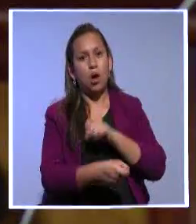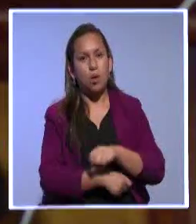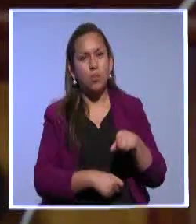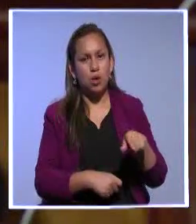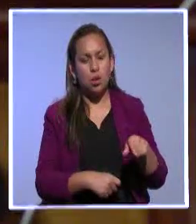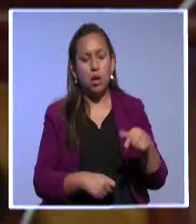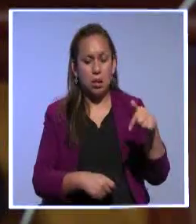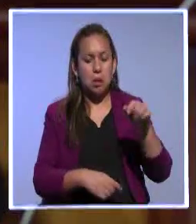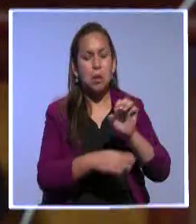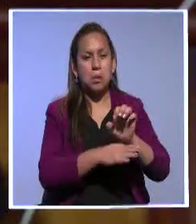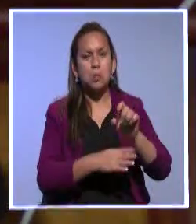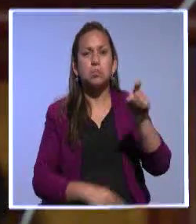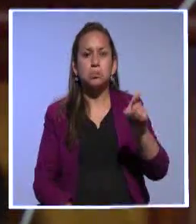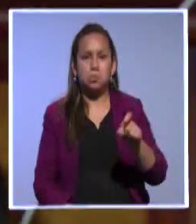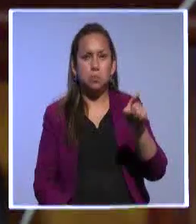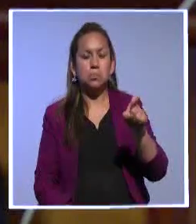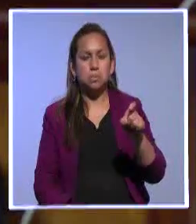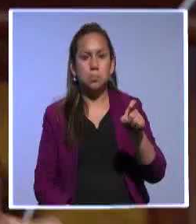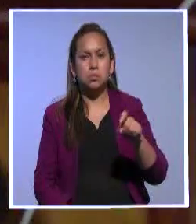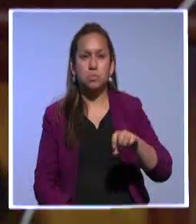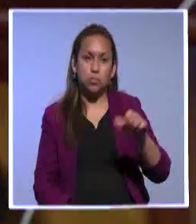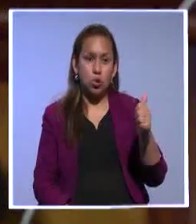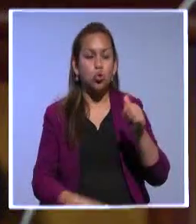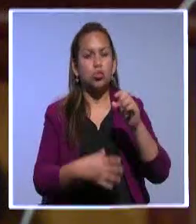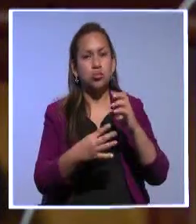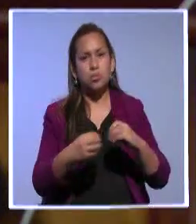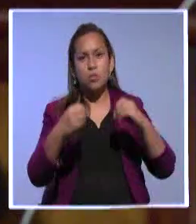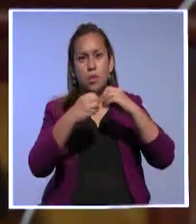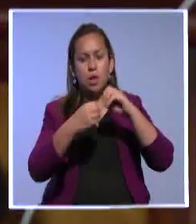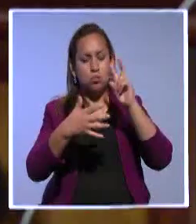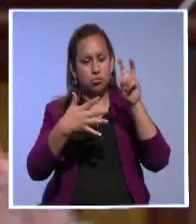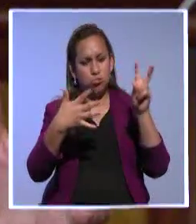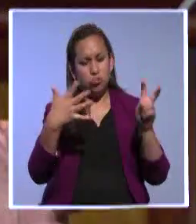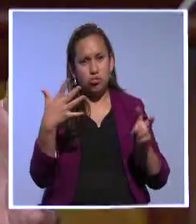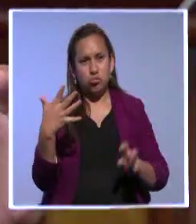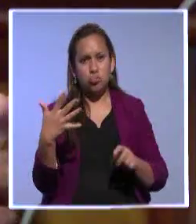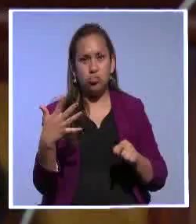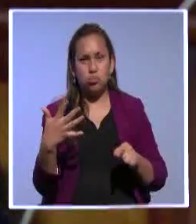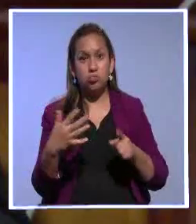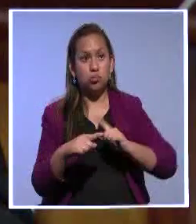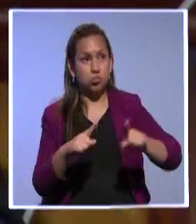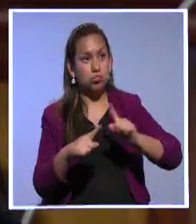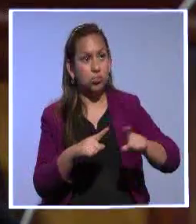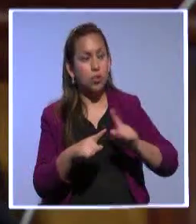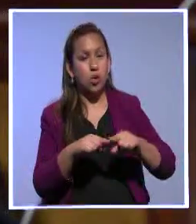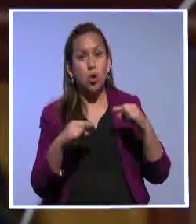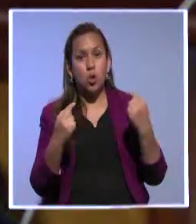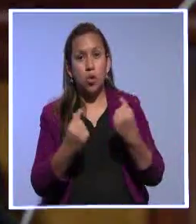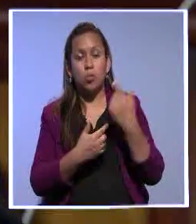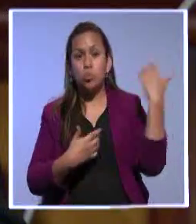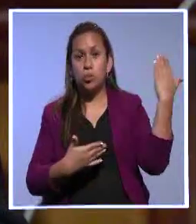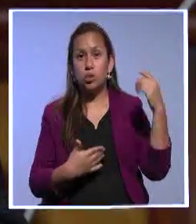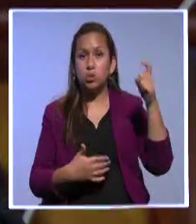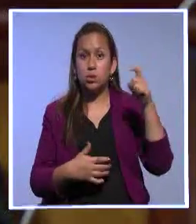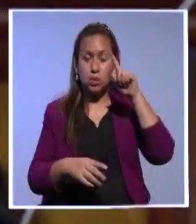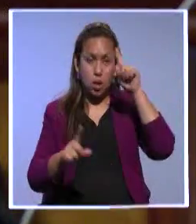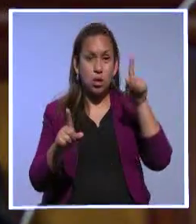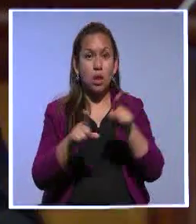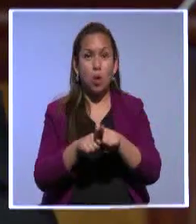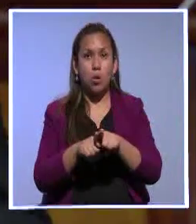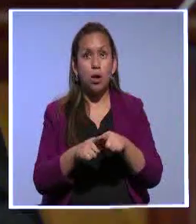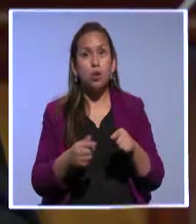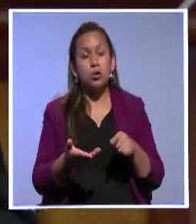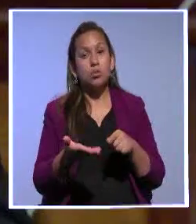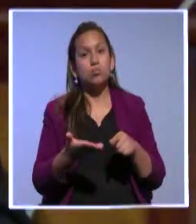producirse en el Ecuador. Así como este, hay otros más que creo que los distintos grupos políticos tendrán que ponerse de acuerdo a efectos de